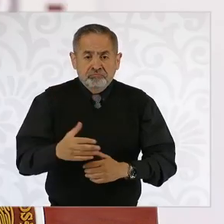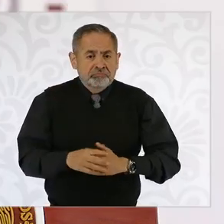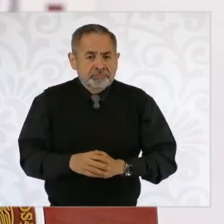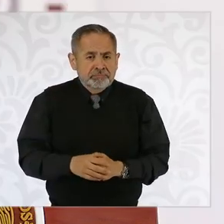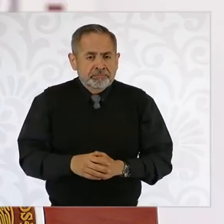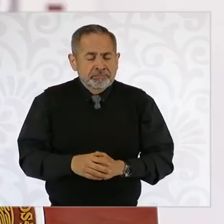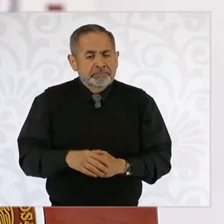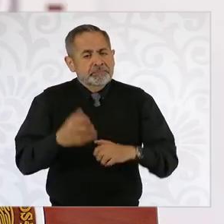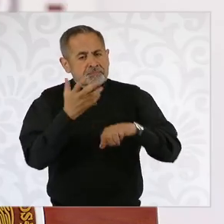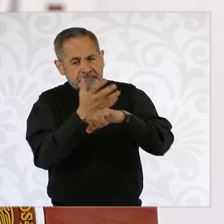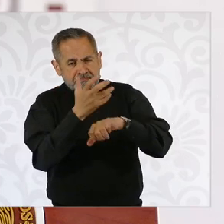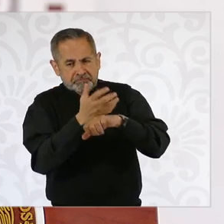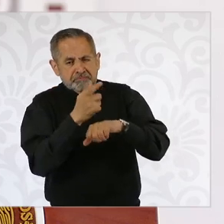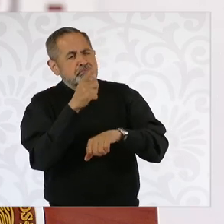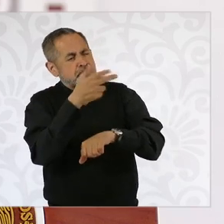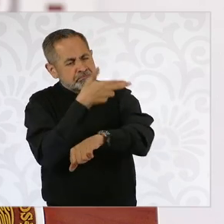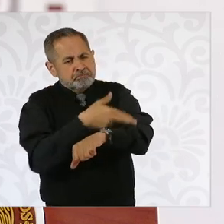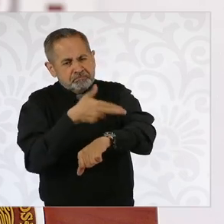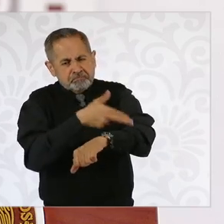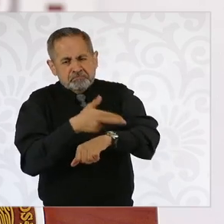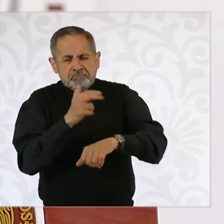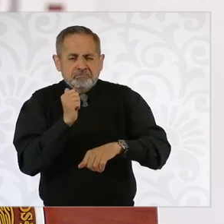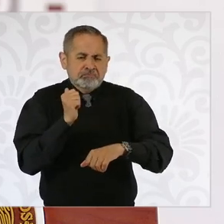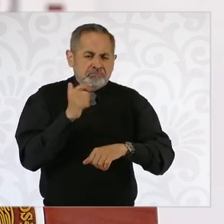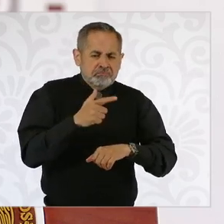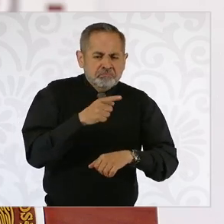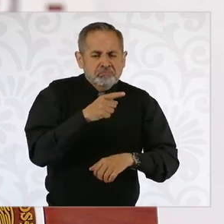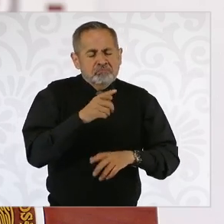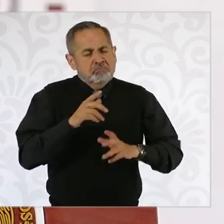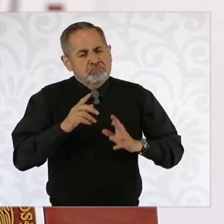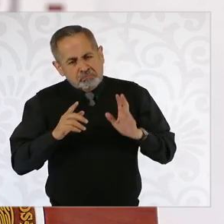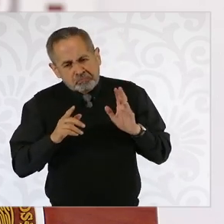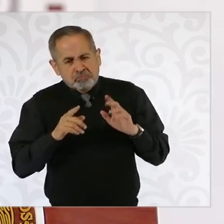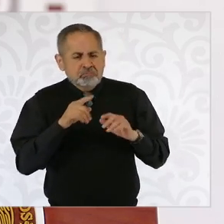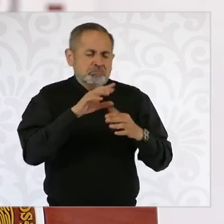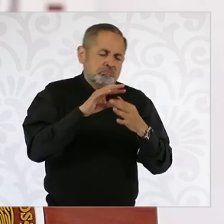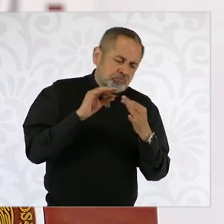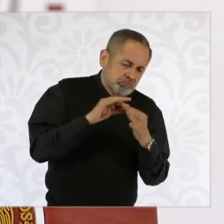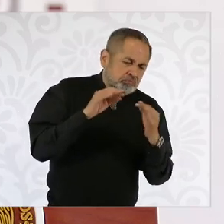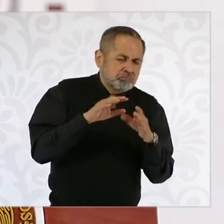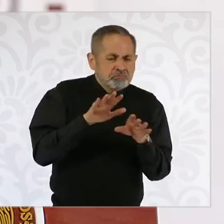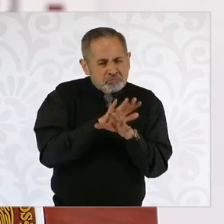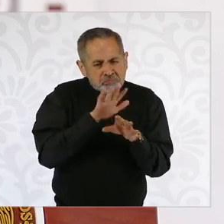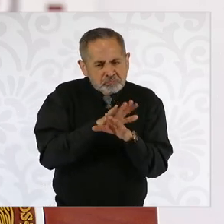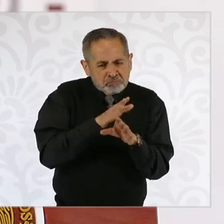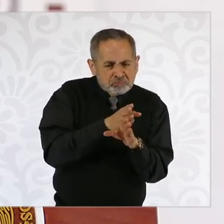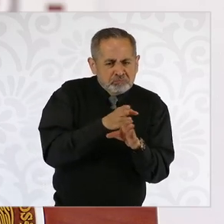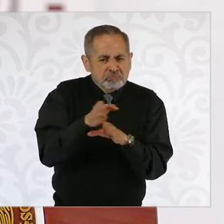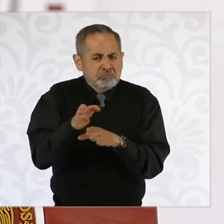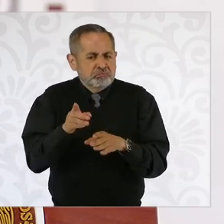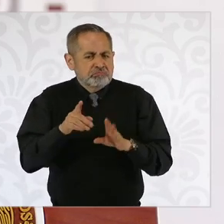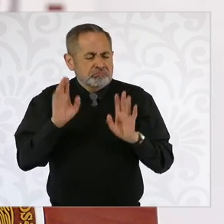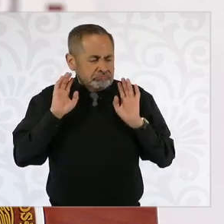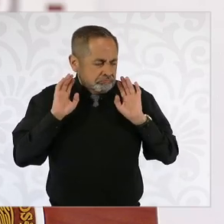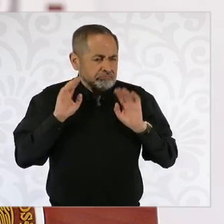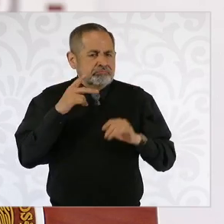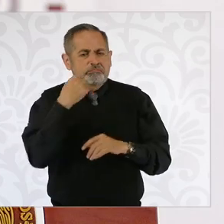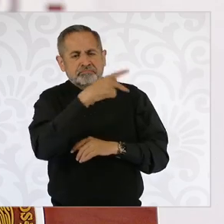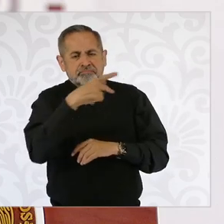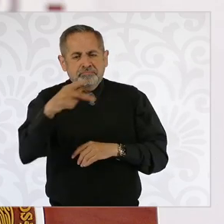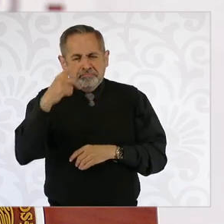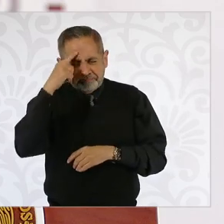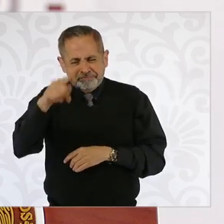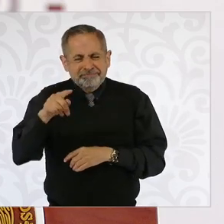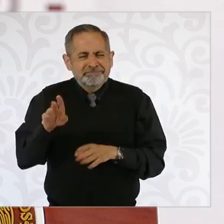Estados Unidos hizo una orientación para que los